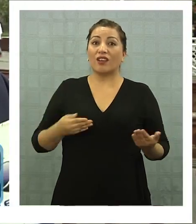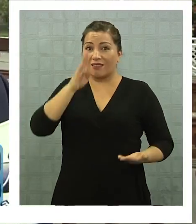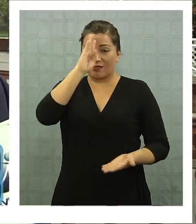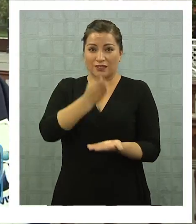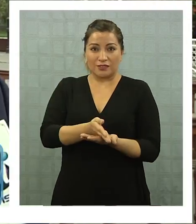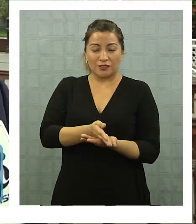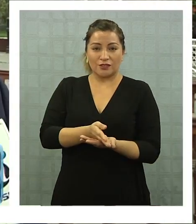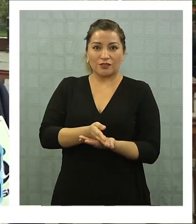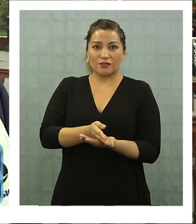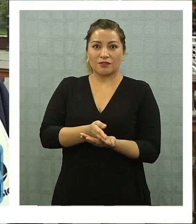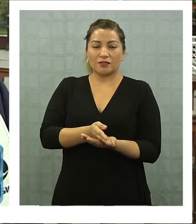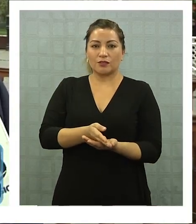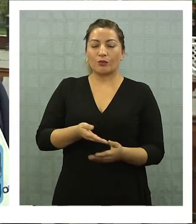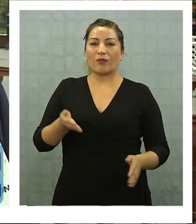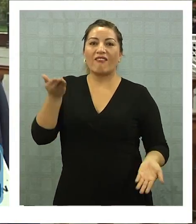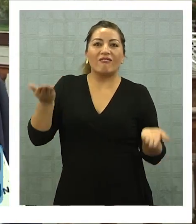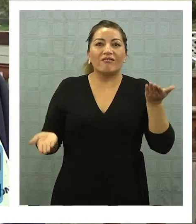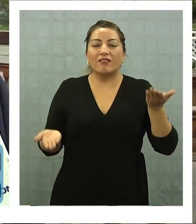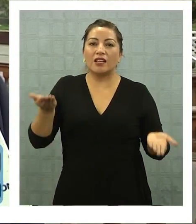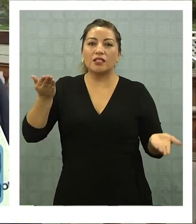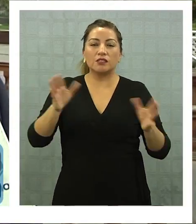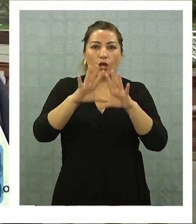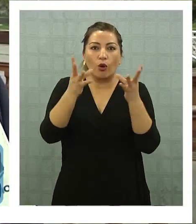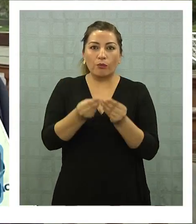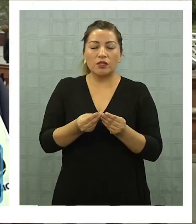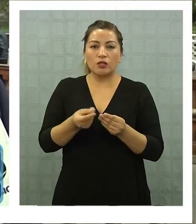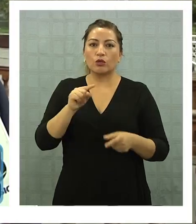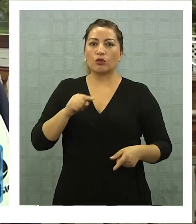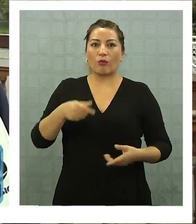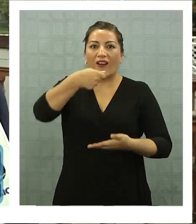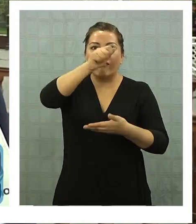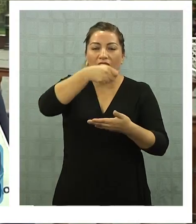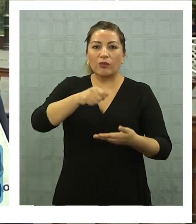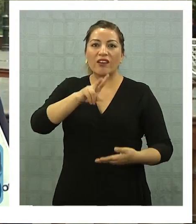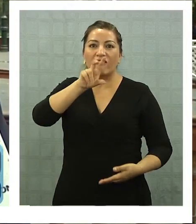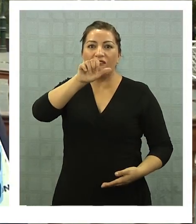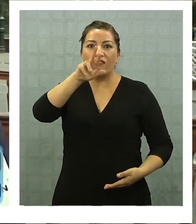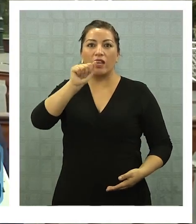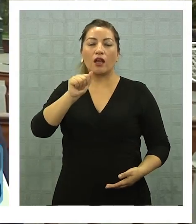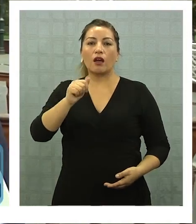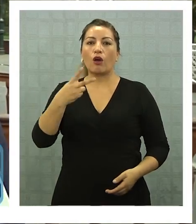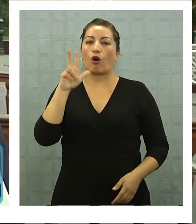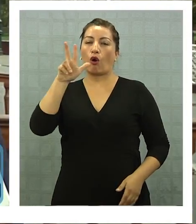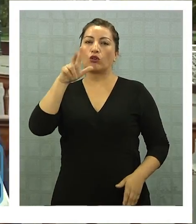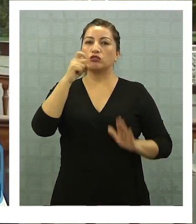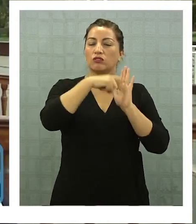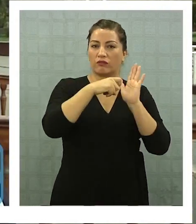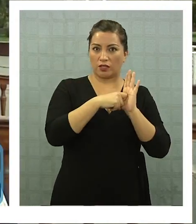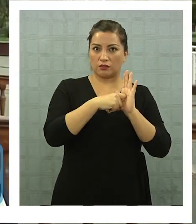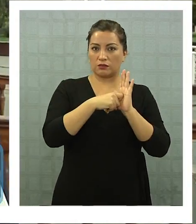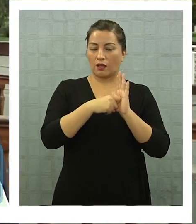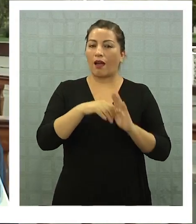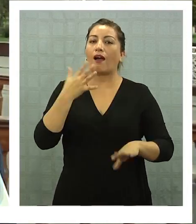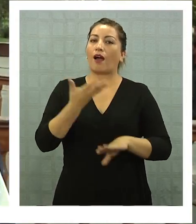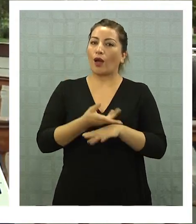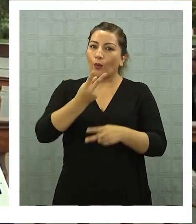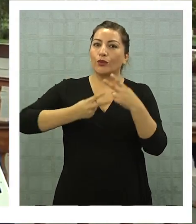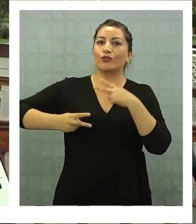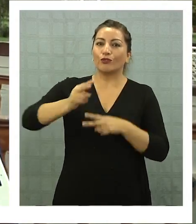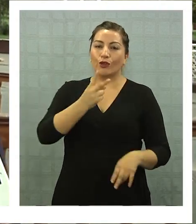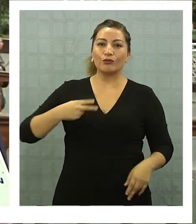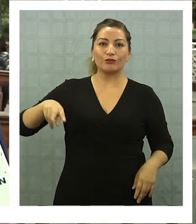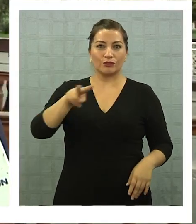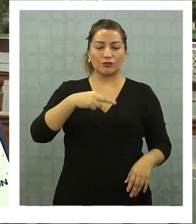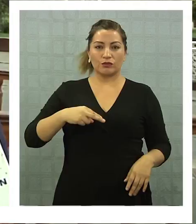estas decisiones me gusta hacer el balance completo. Yo no podría evaluar la campaña de Jaime Vera solamente en últimas ocho fechas. Obviamente tiene una historia con nosotros